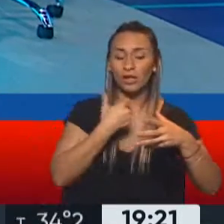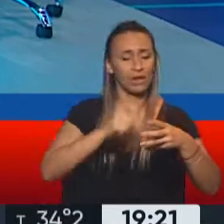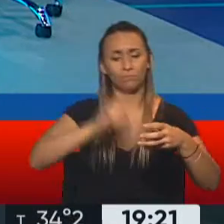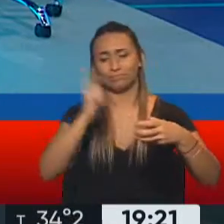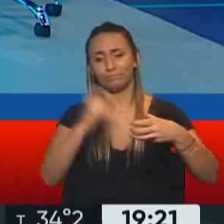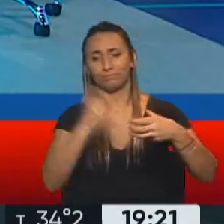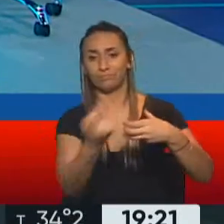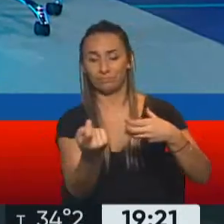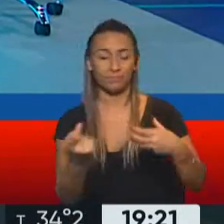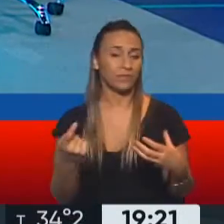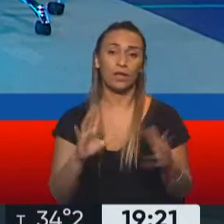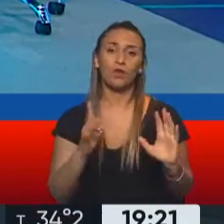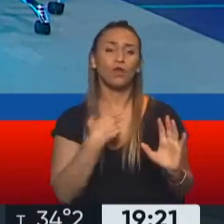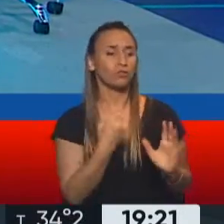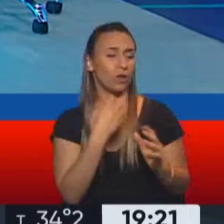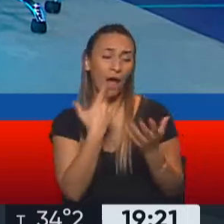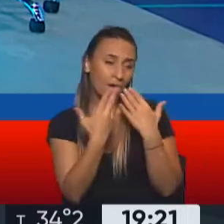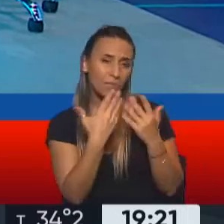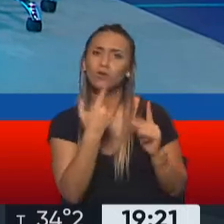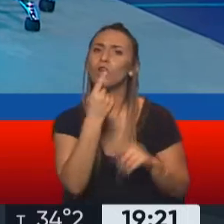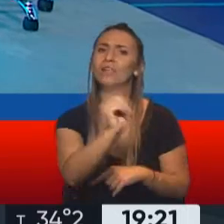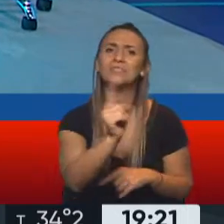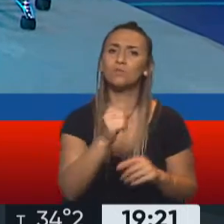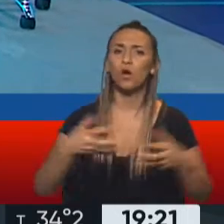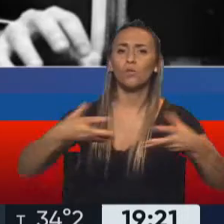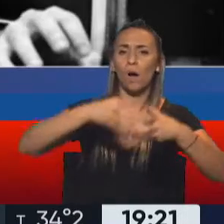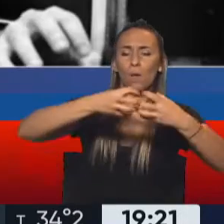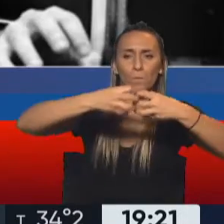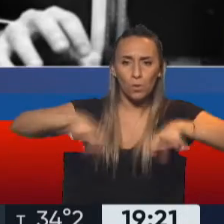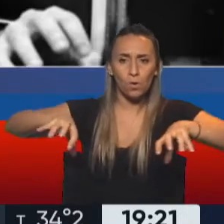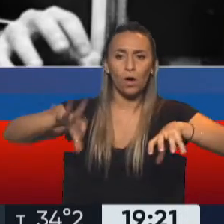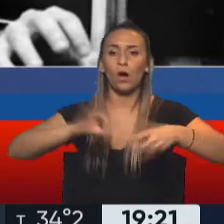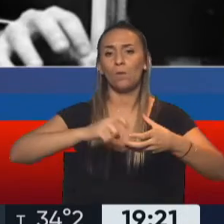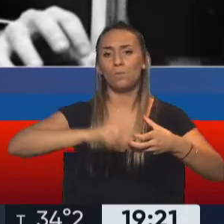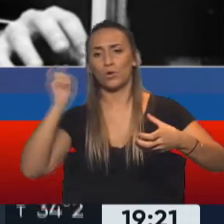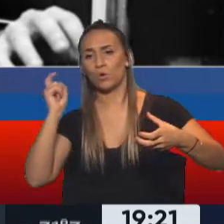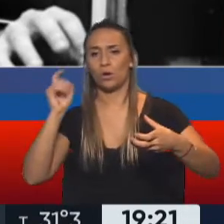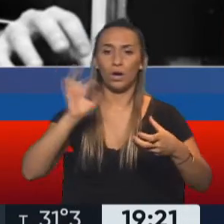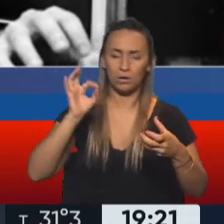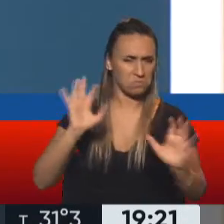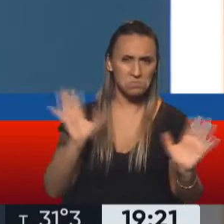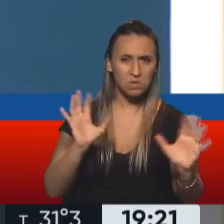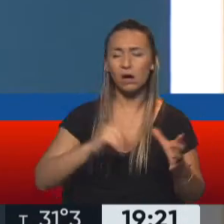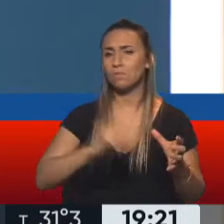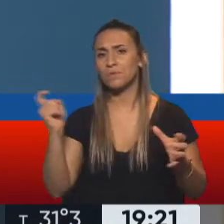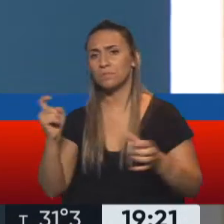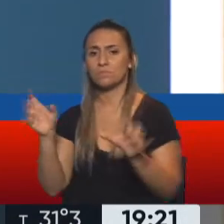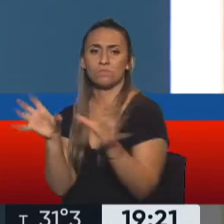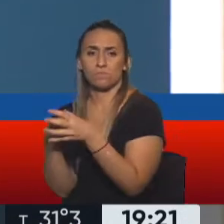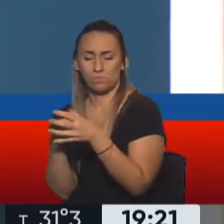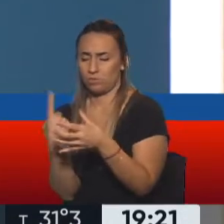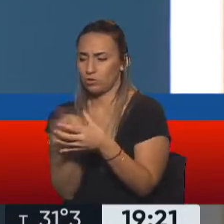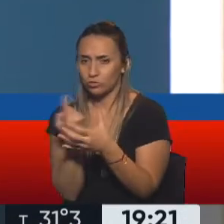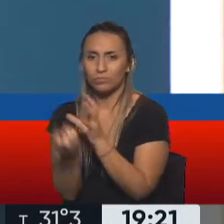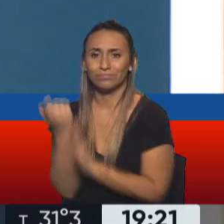senadores, queremos dar una discusión interna. No estamos hablando de una ruptura de salir a armar algo aparte. decir, descartado esto, pero sí